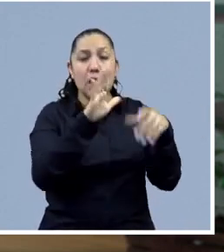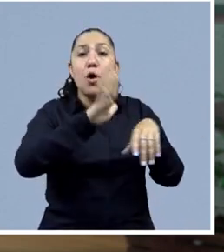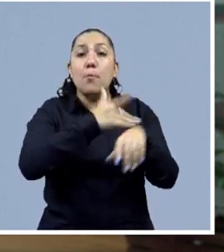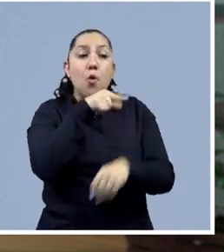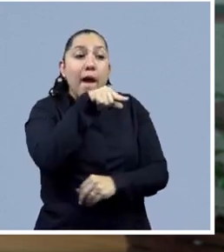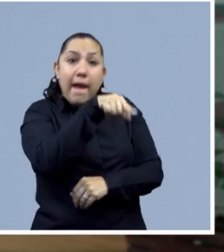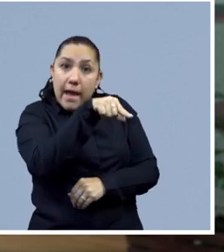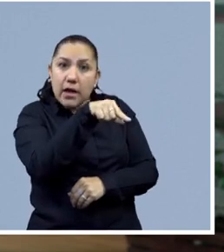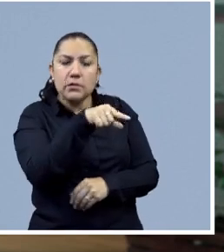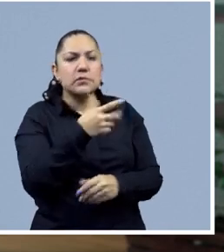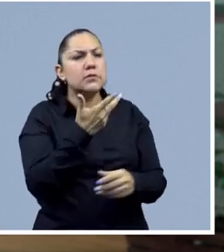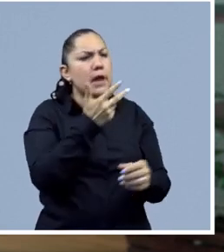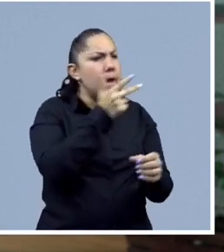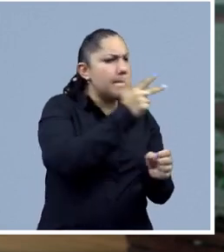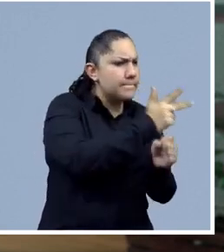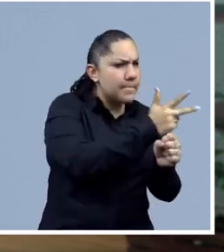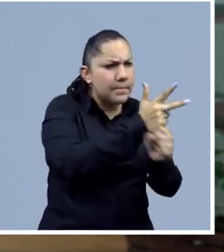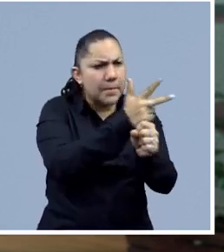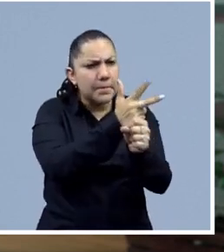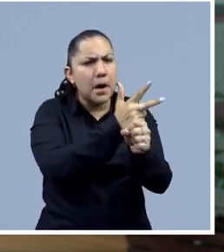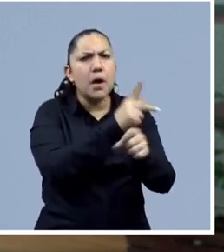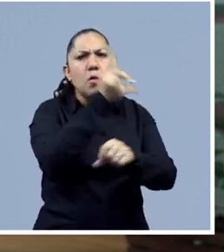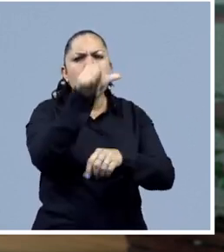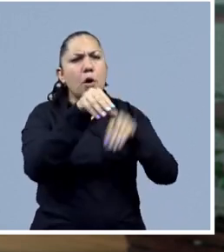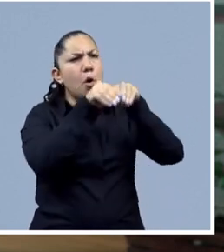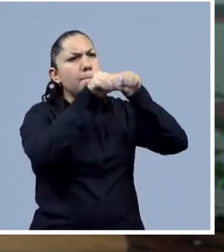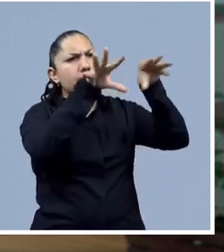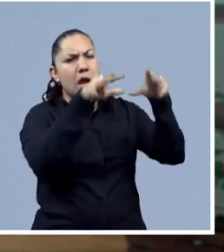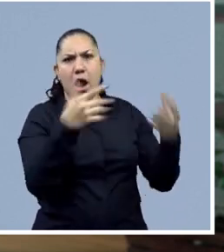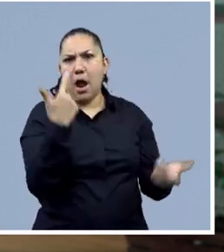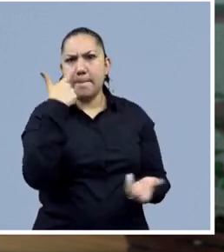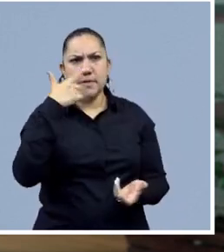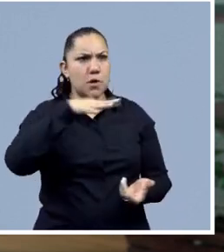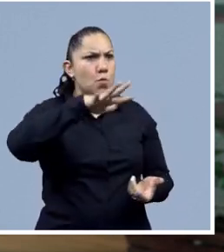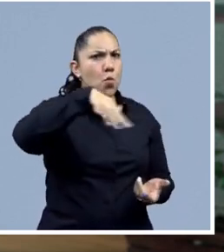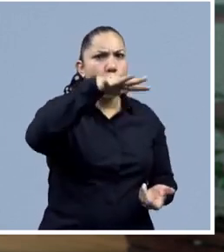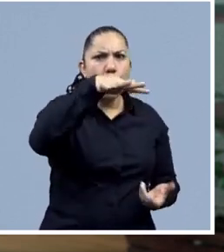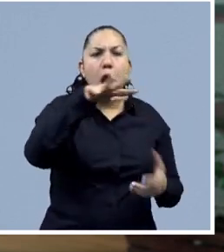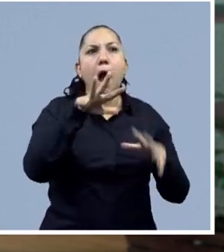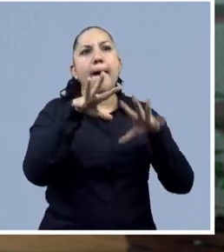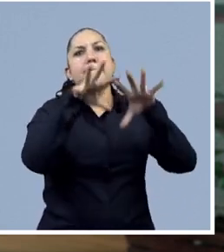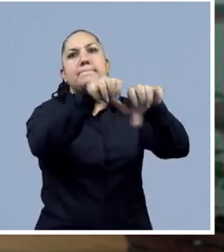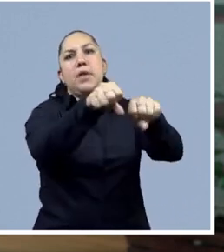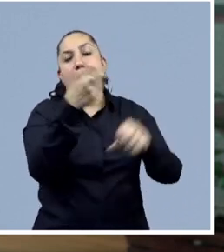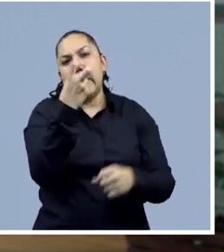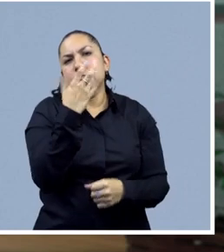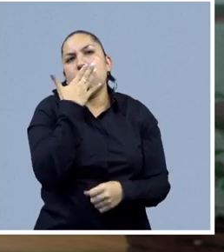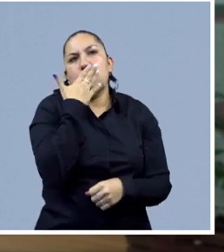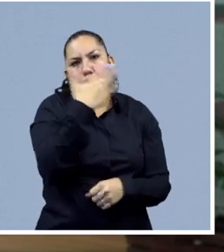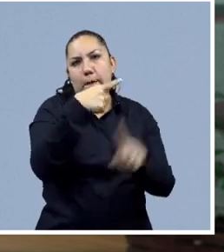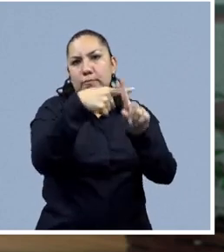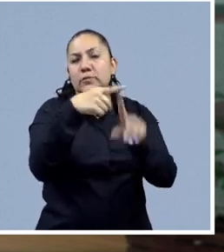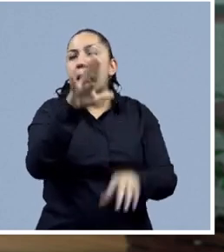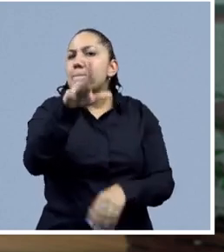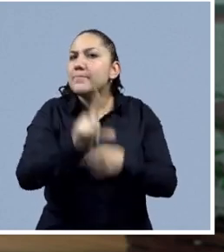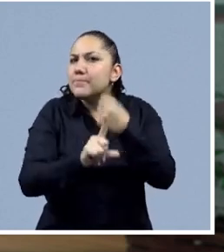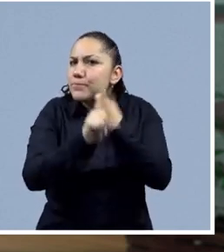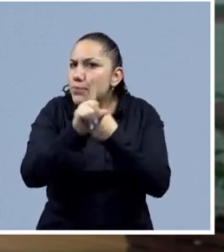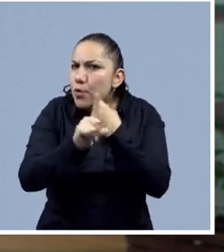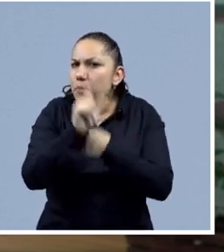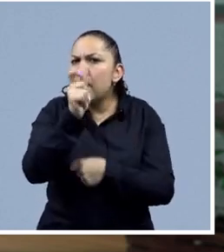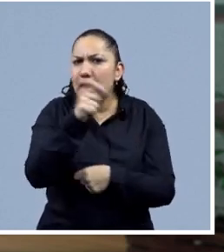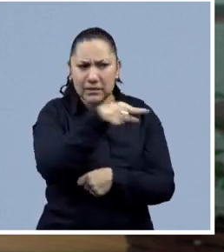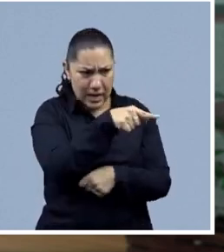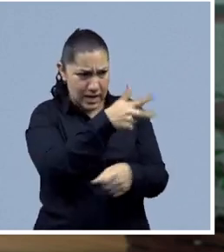el efecto de la difusión o de la divulgación tuvo un efecto positivo. Sin embargo, el problema está en uno, en que se